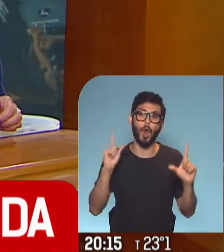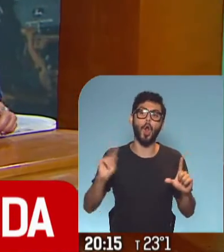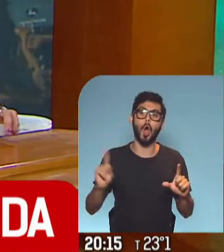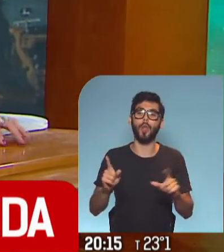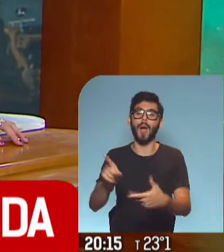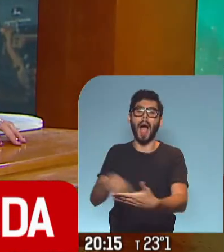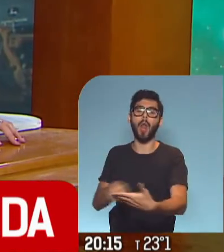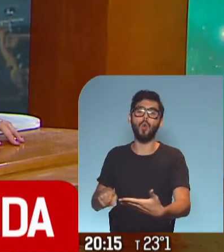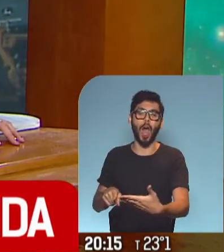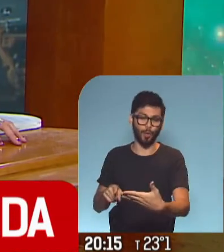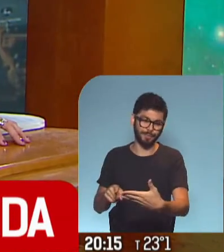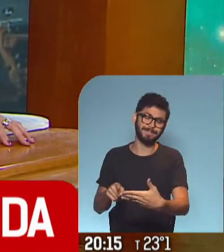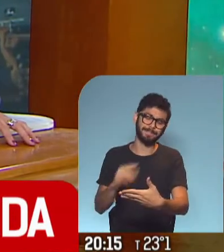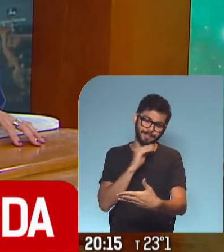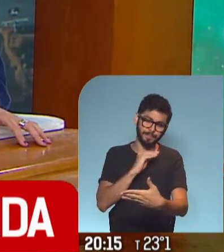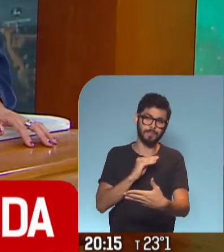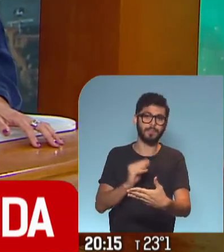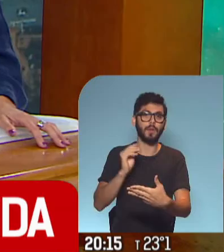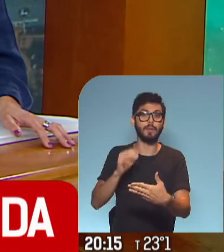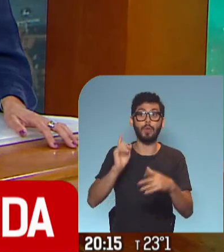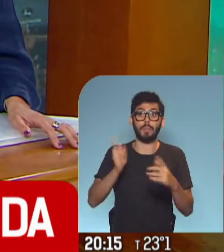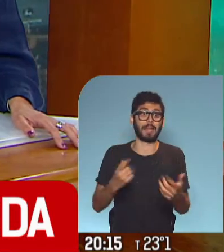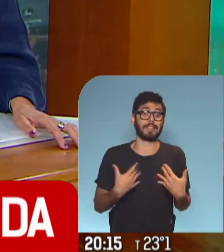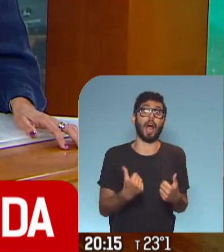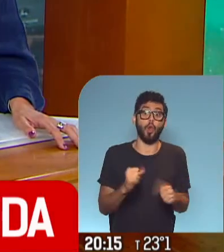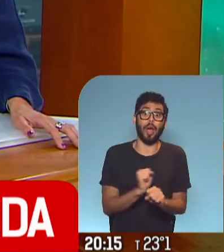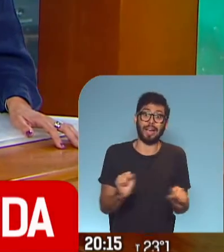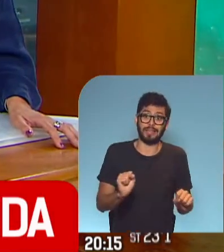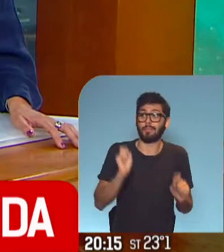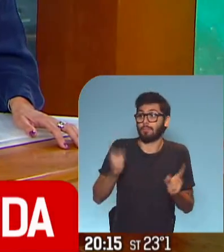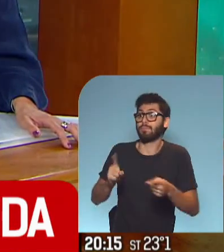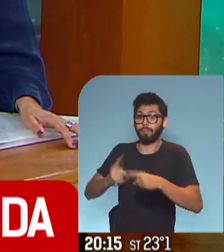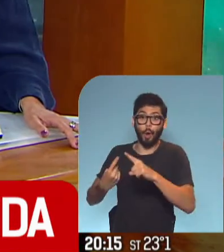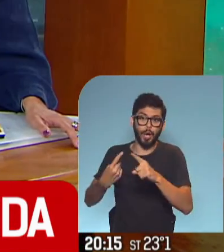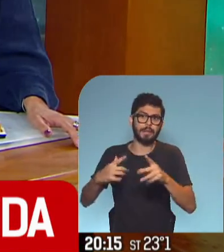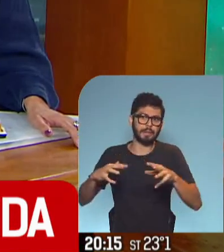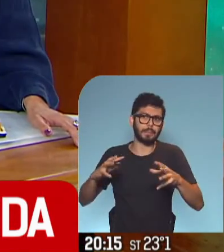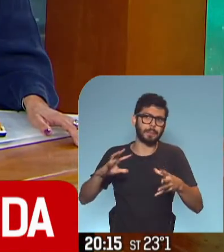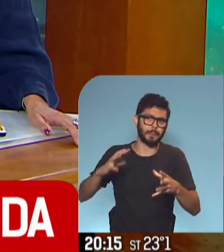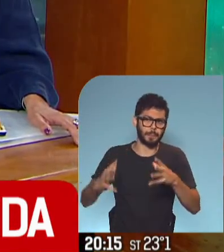sanitario, y una situación crítica también que tienen que ir manteniendo a raya los brasileños.